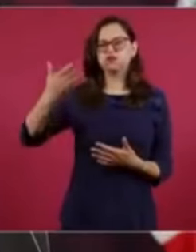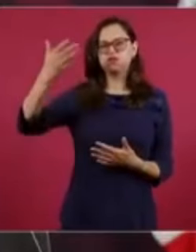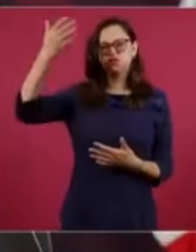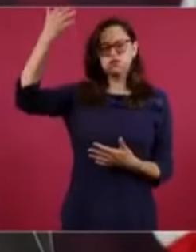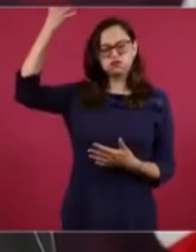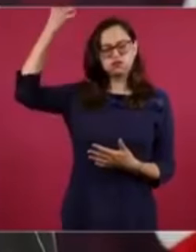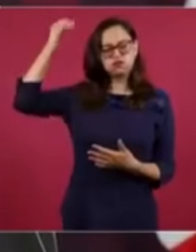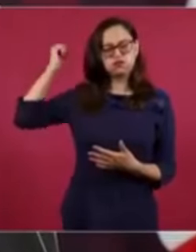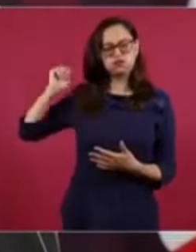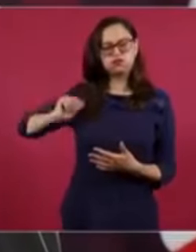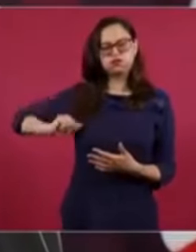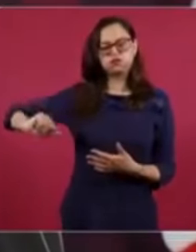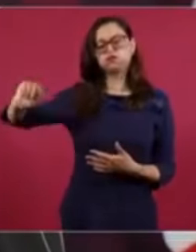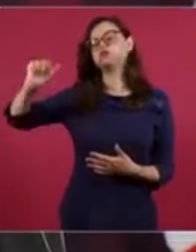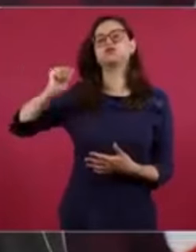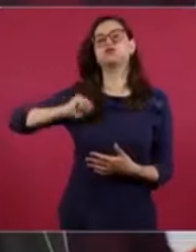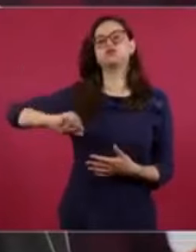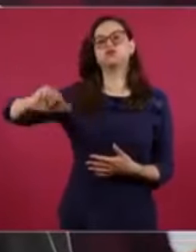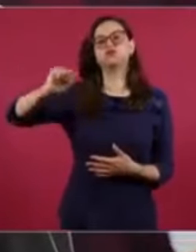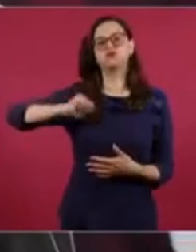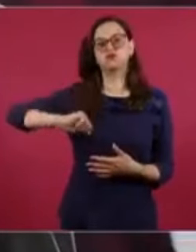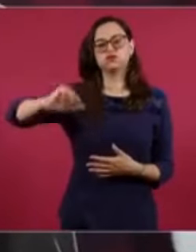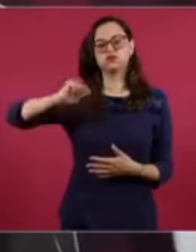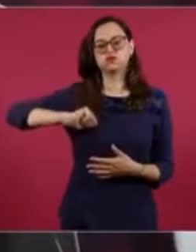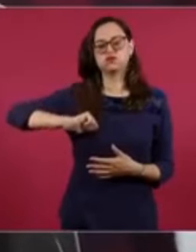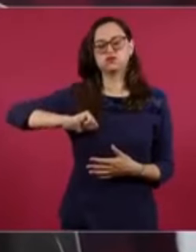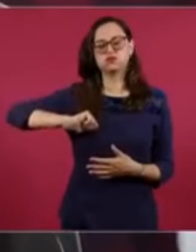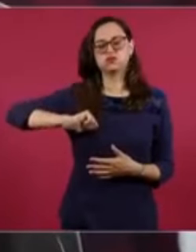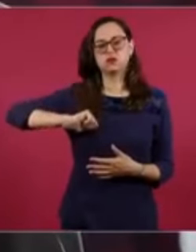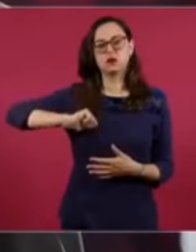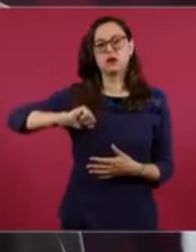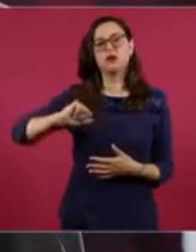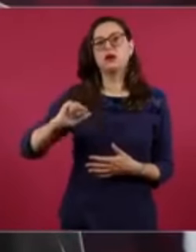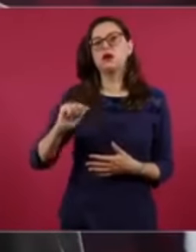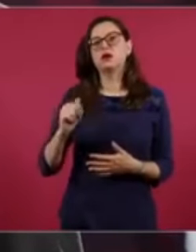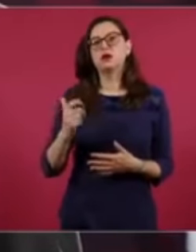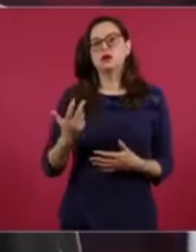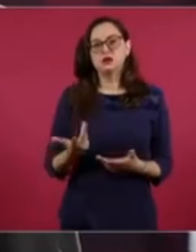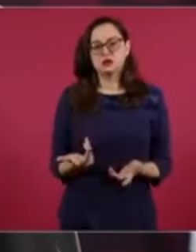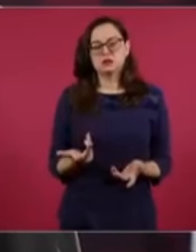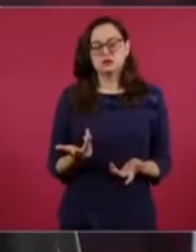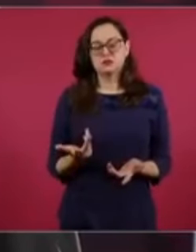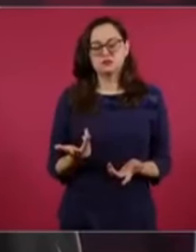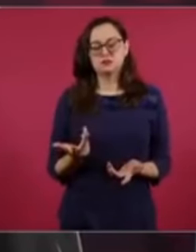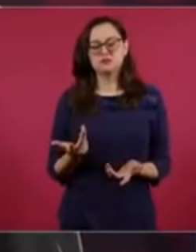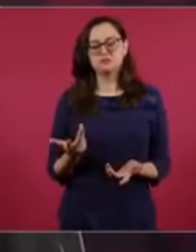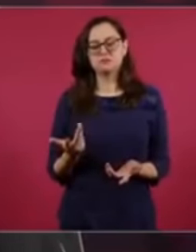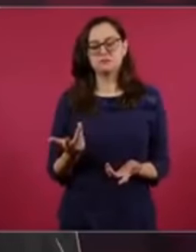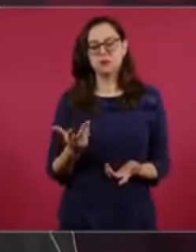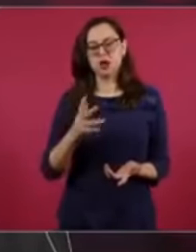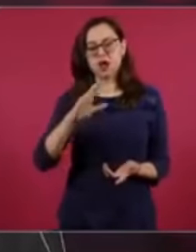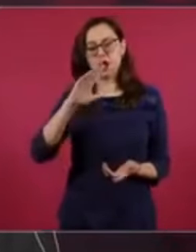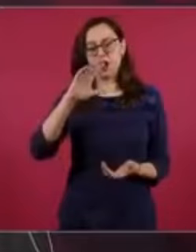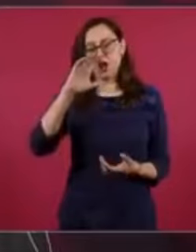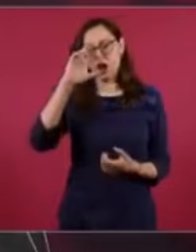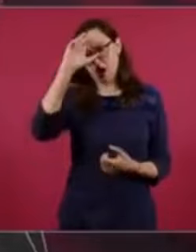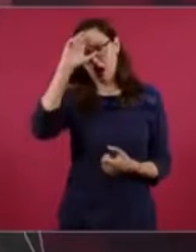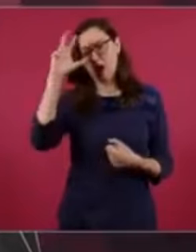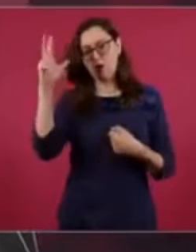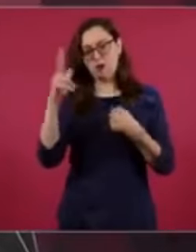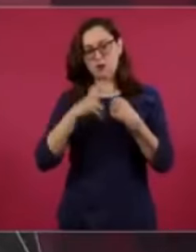Desde que se llevó a cabo la invasión europea,